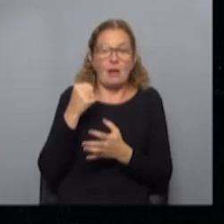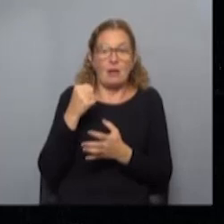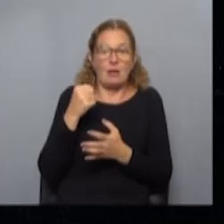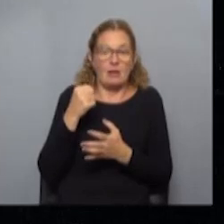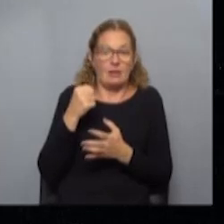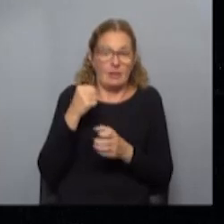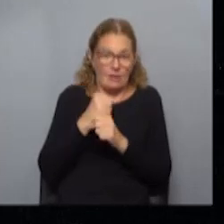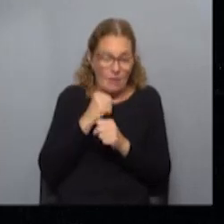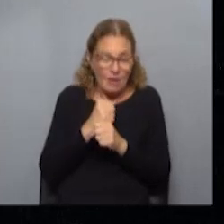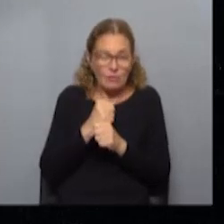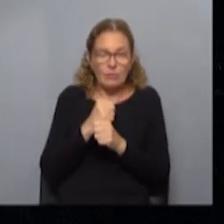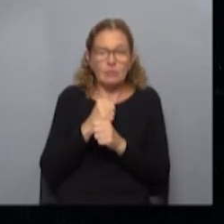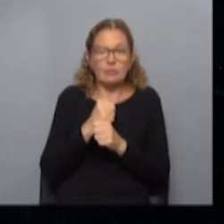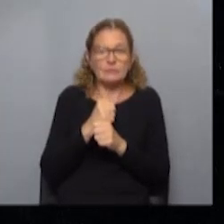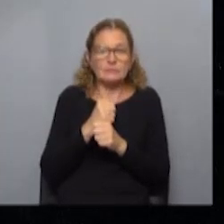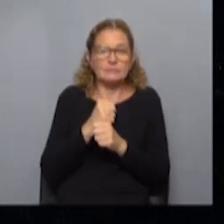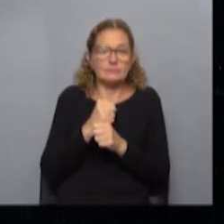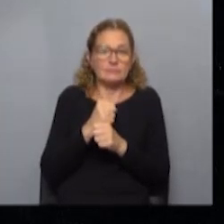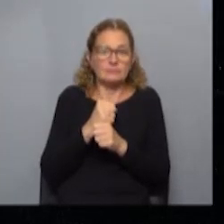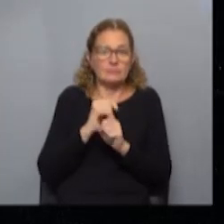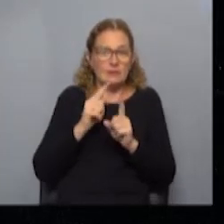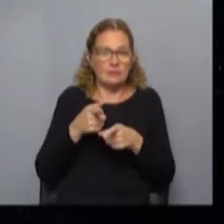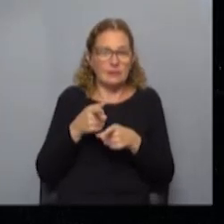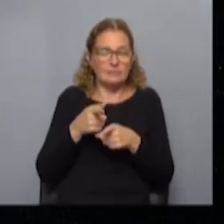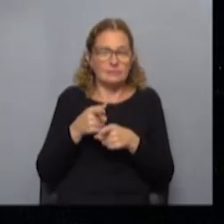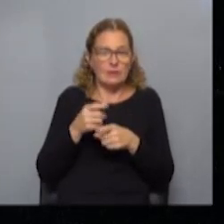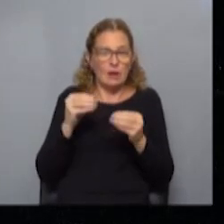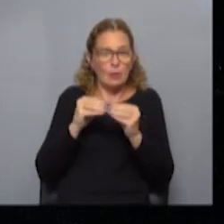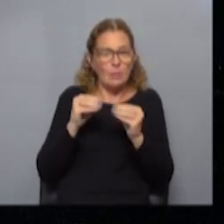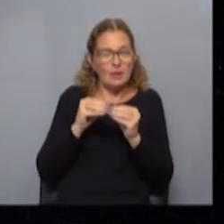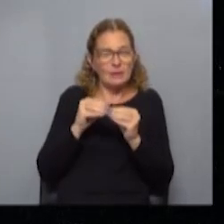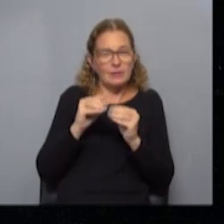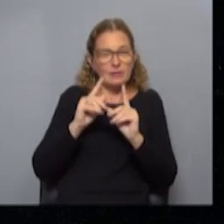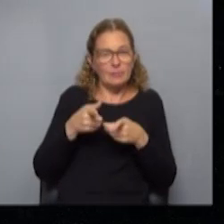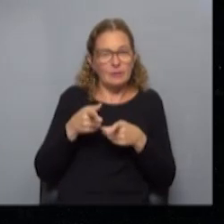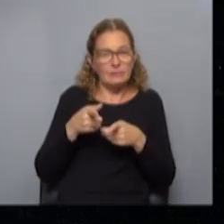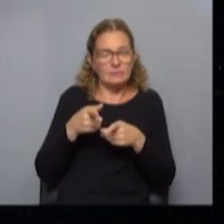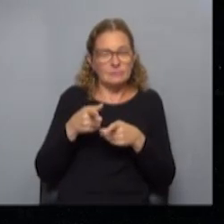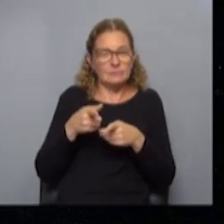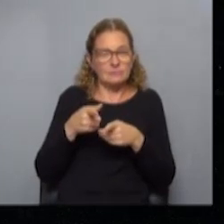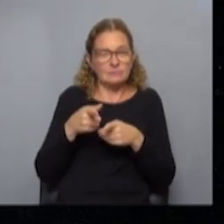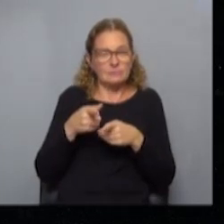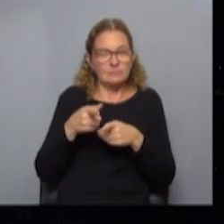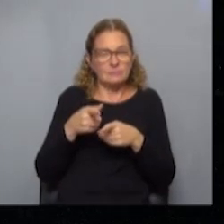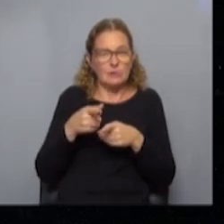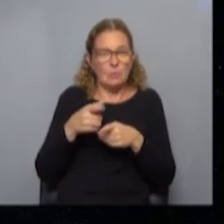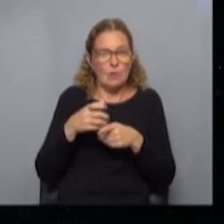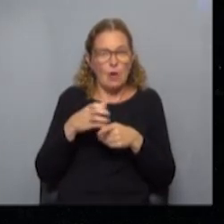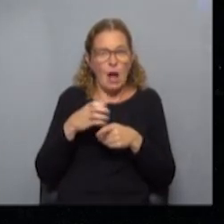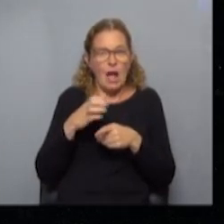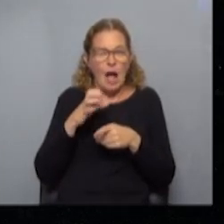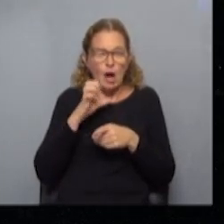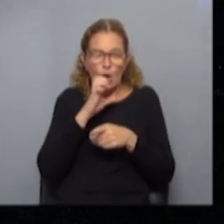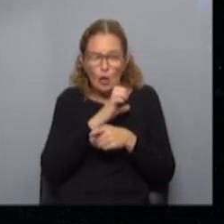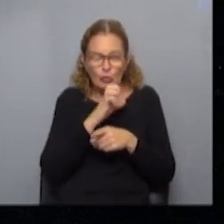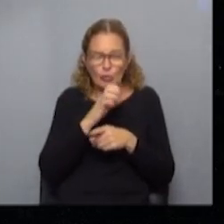que sometan a las compañeras y a las guristas a condiciones de acoso que son